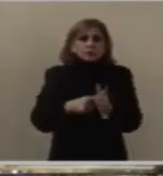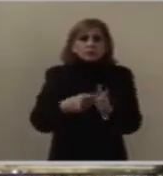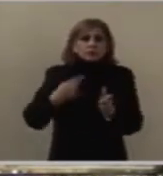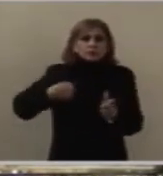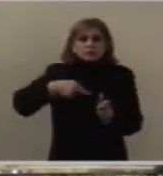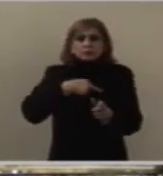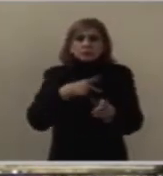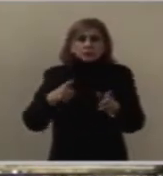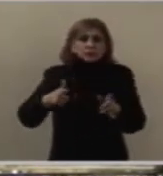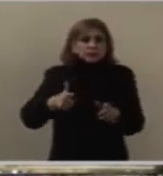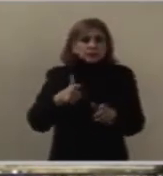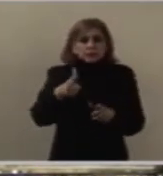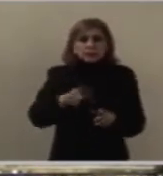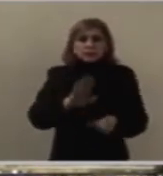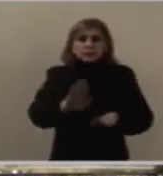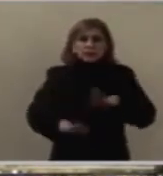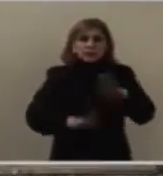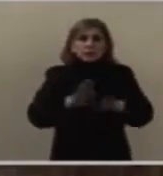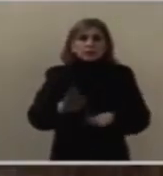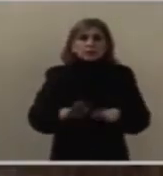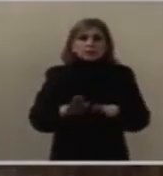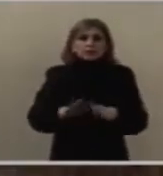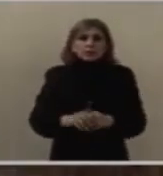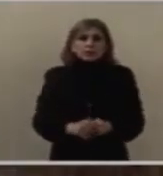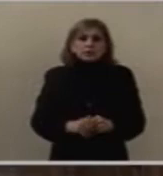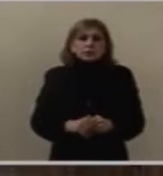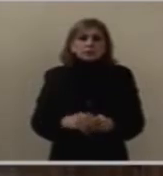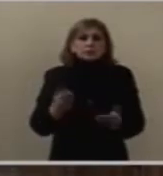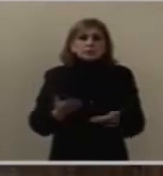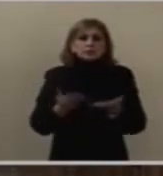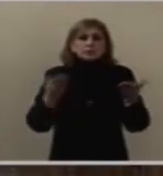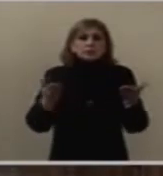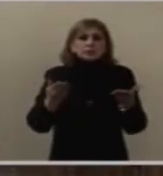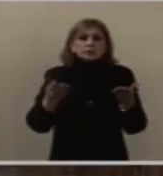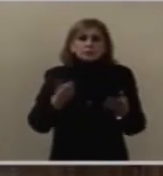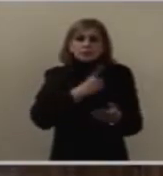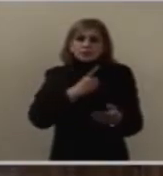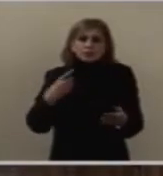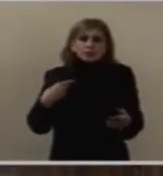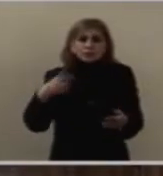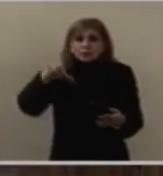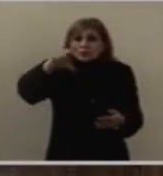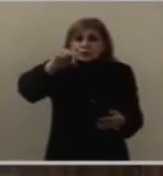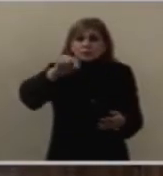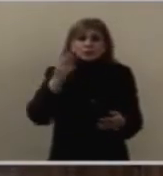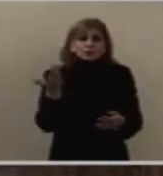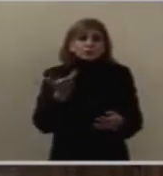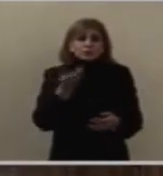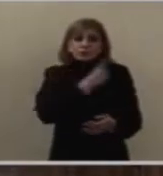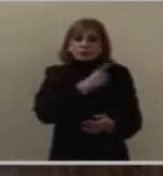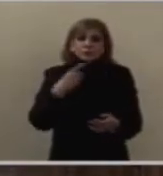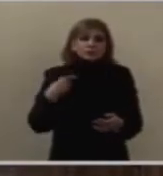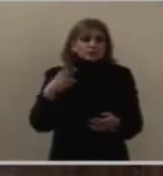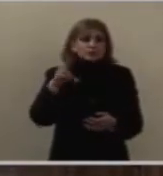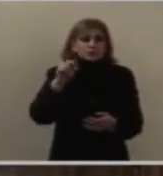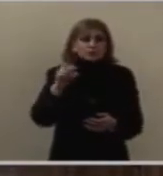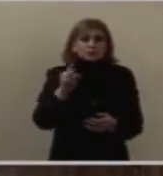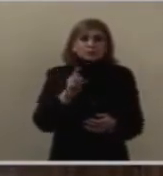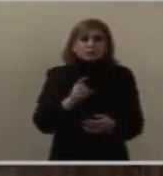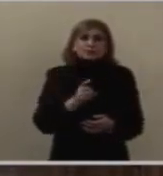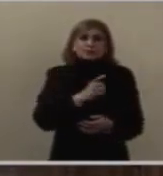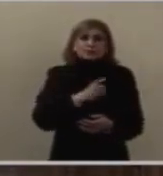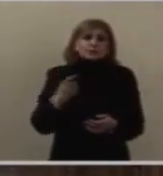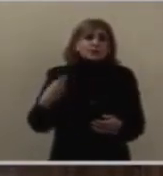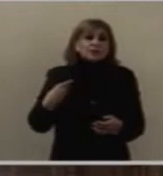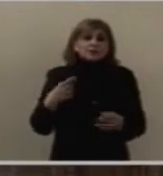pasos. Ahí está lo que no debemos hacer, lo que tenemos que